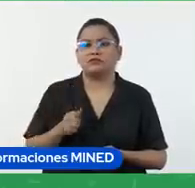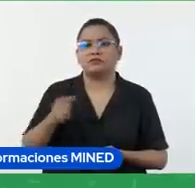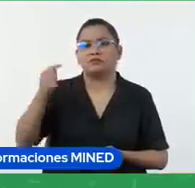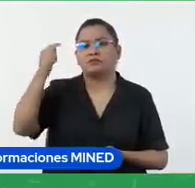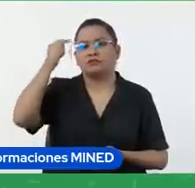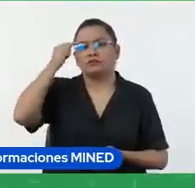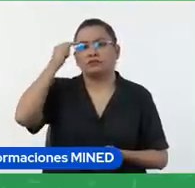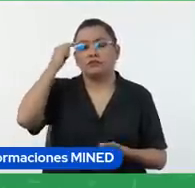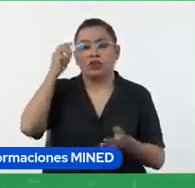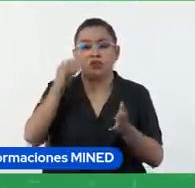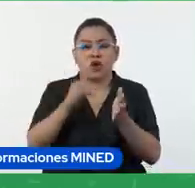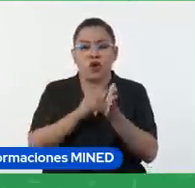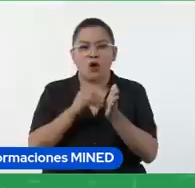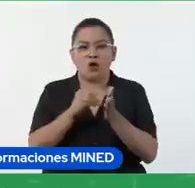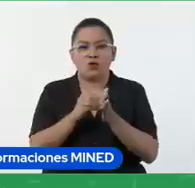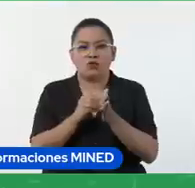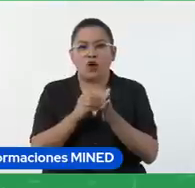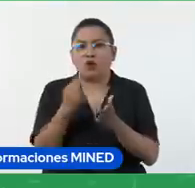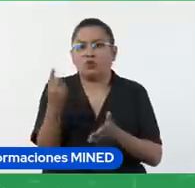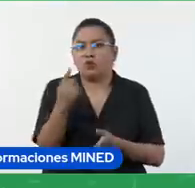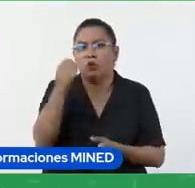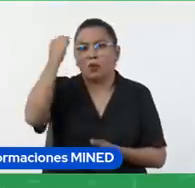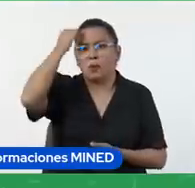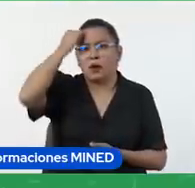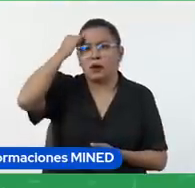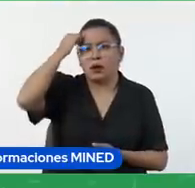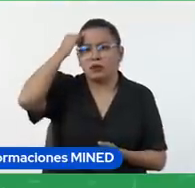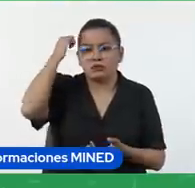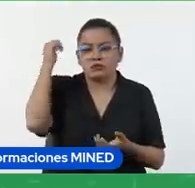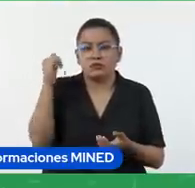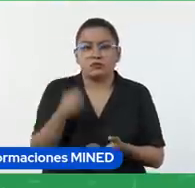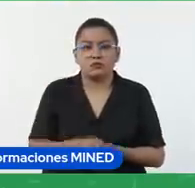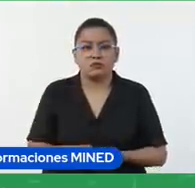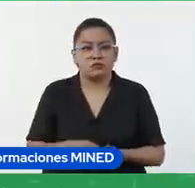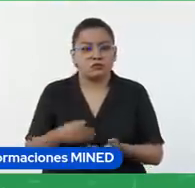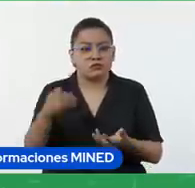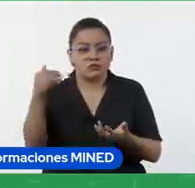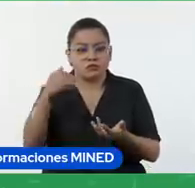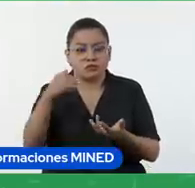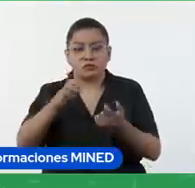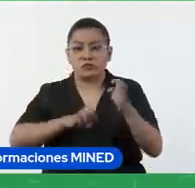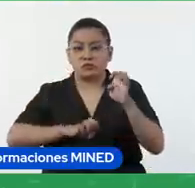¿Cómo evalúas el aprendizaje de los estudiantes?